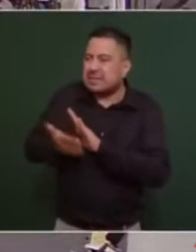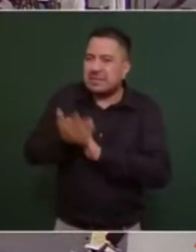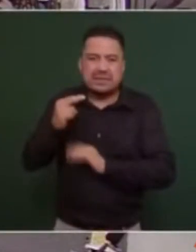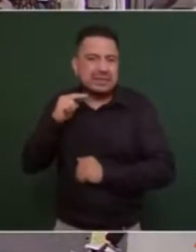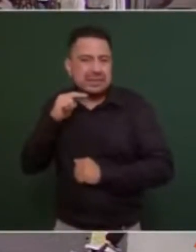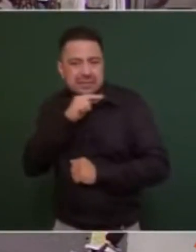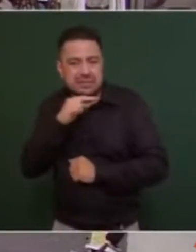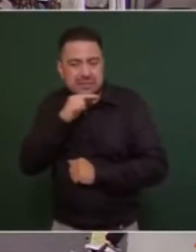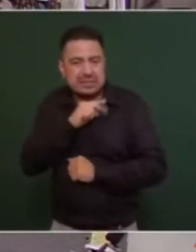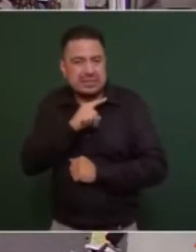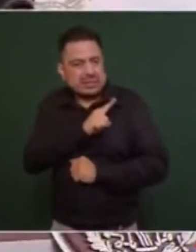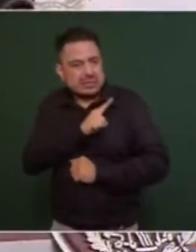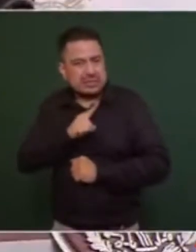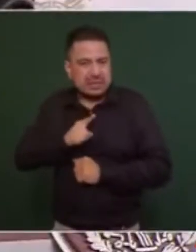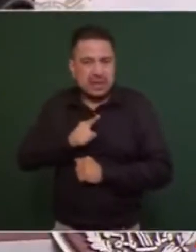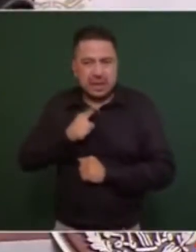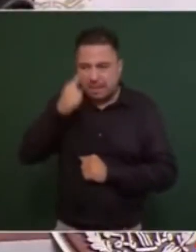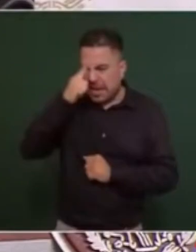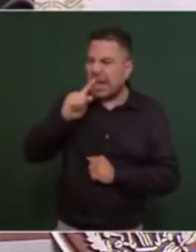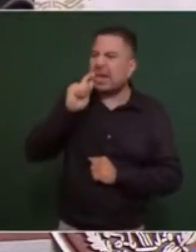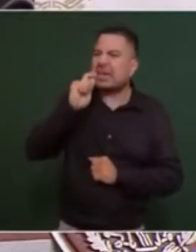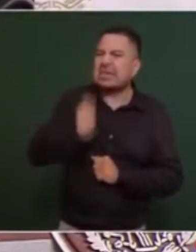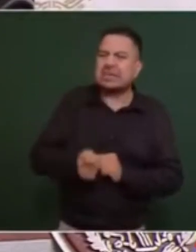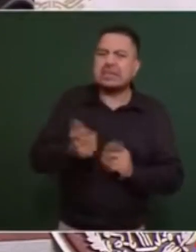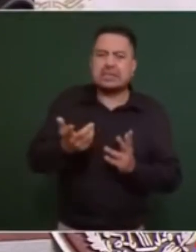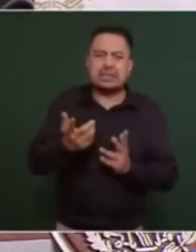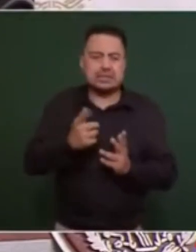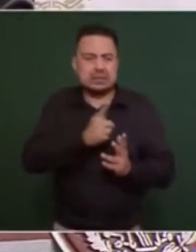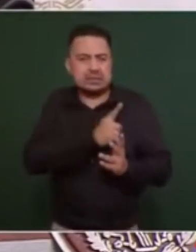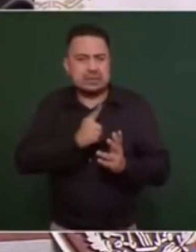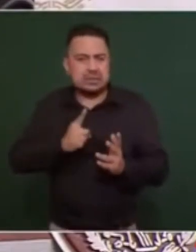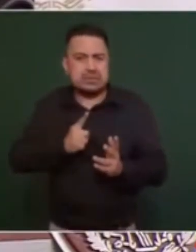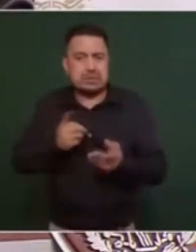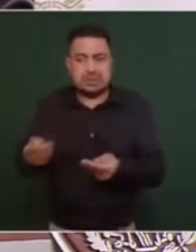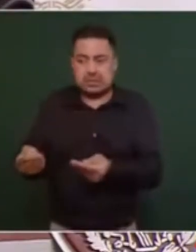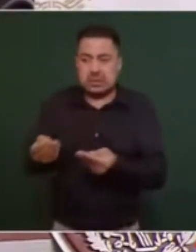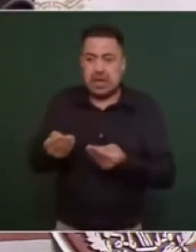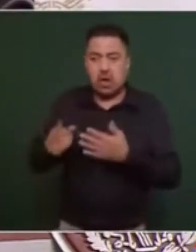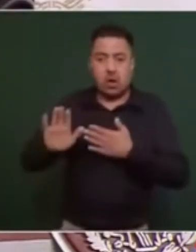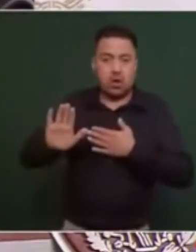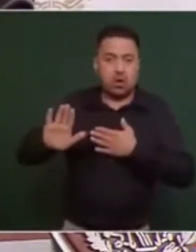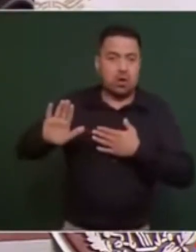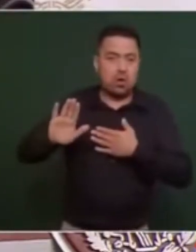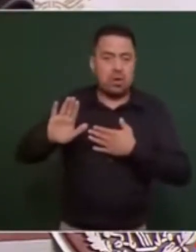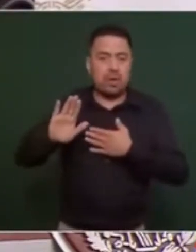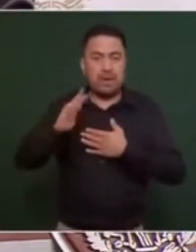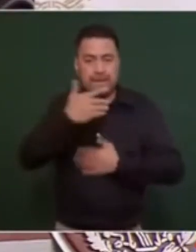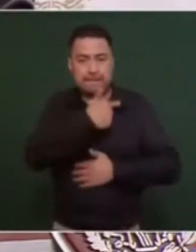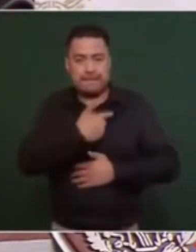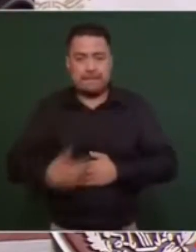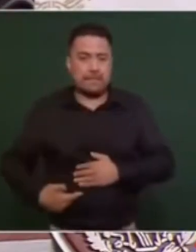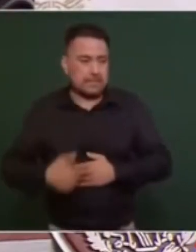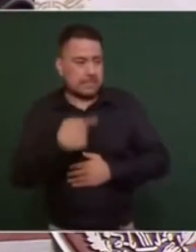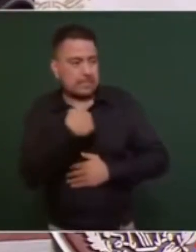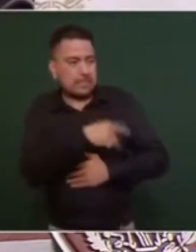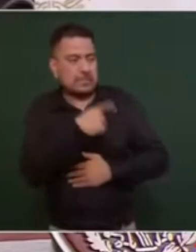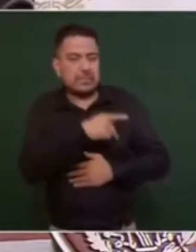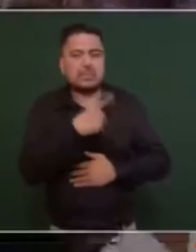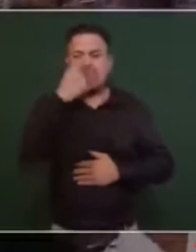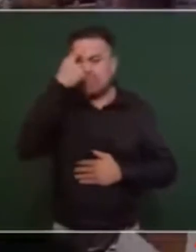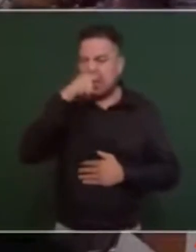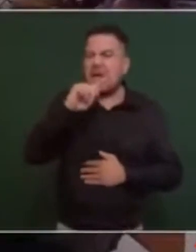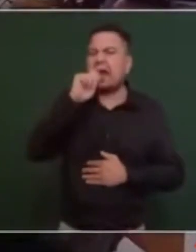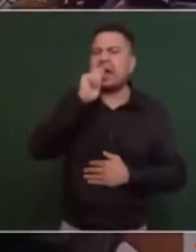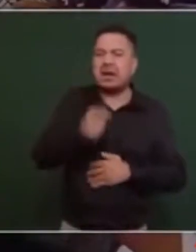esta construcción y esté cumpliendo con el compromiso del señor presidente a